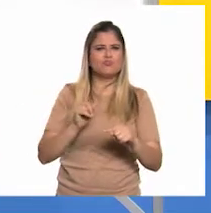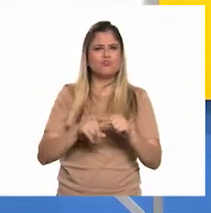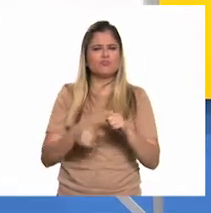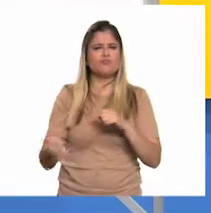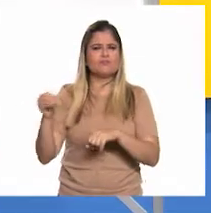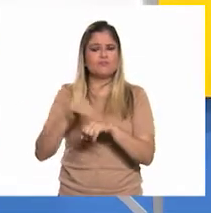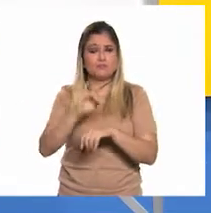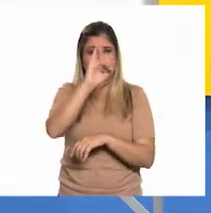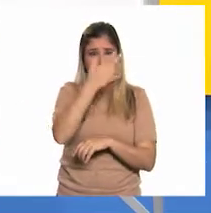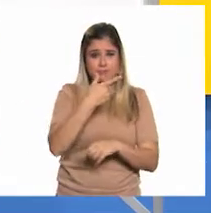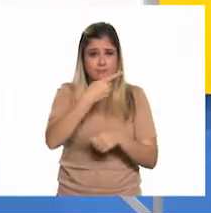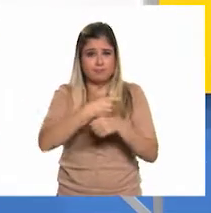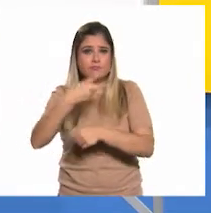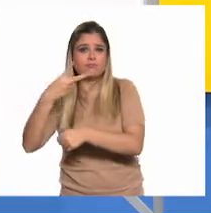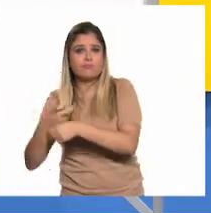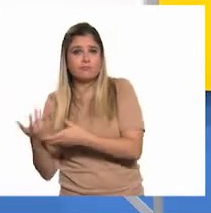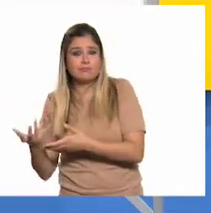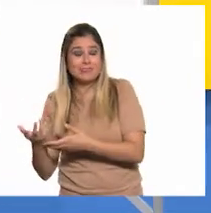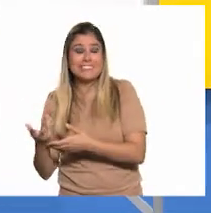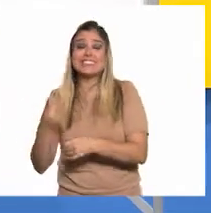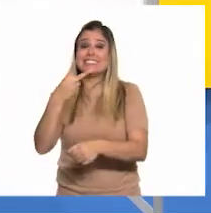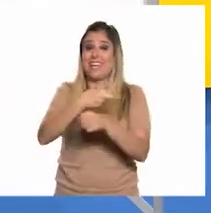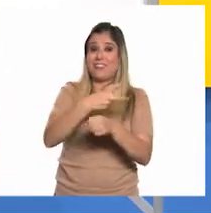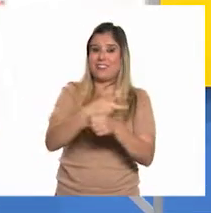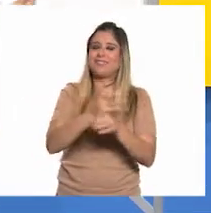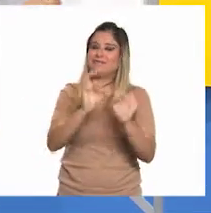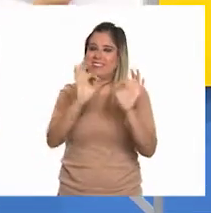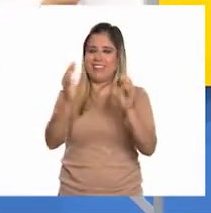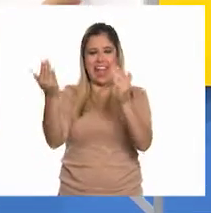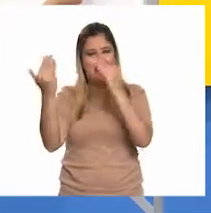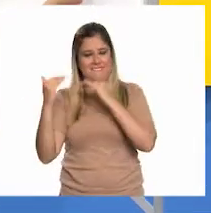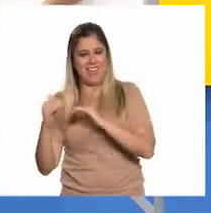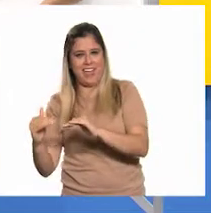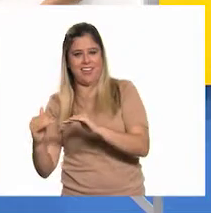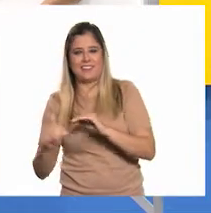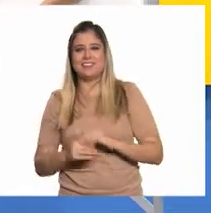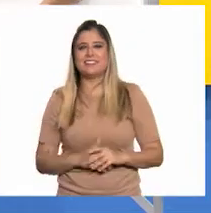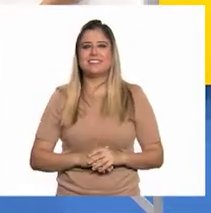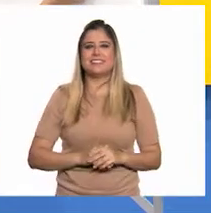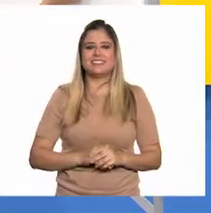la primera imagen o en la segunda? En la segunda. Perfecto. En la de abajo. Muy bien.